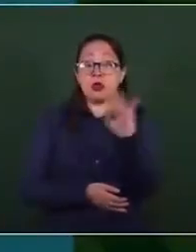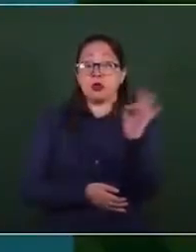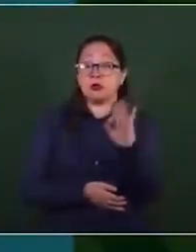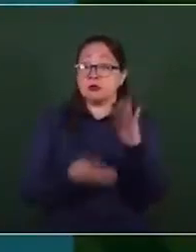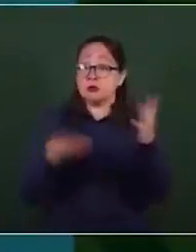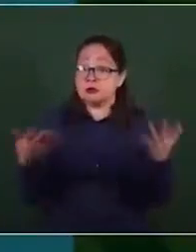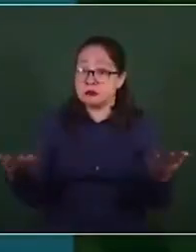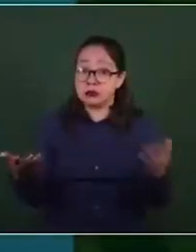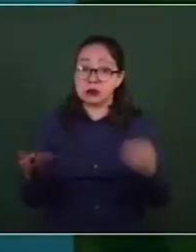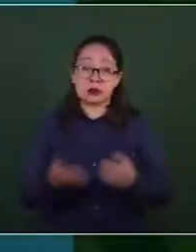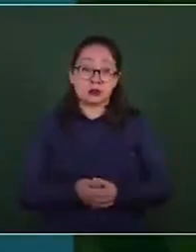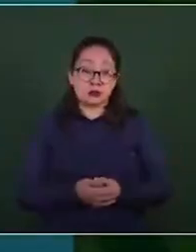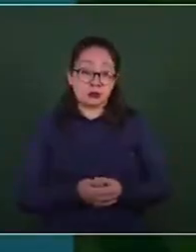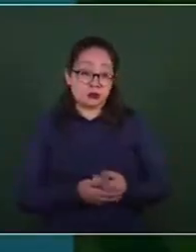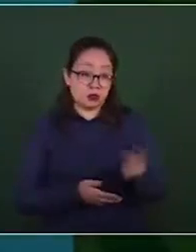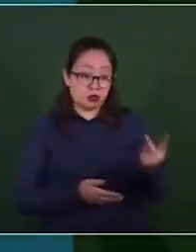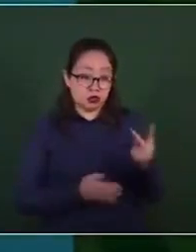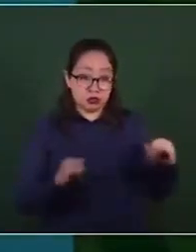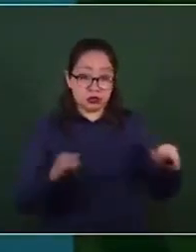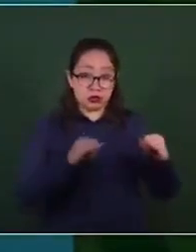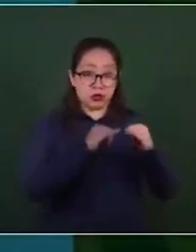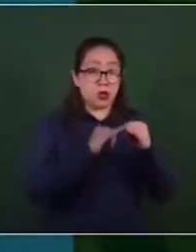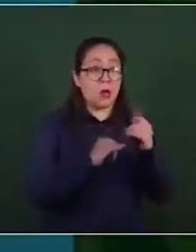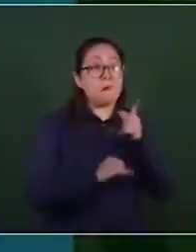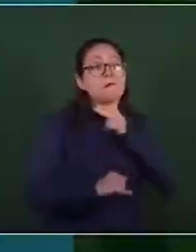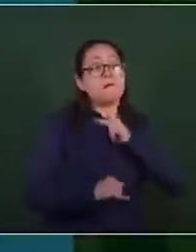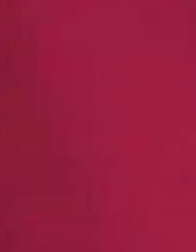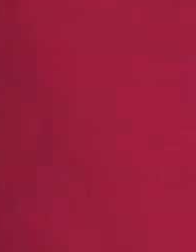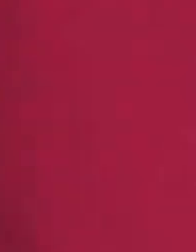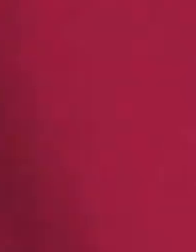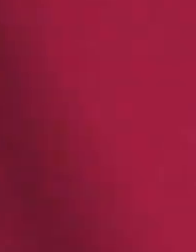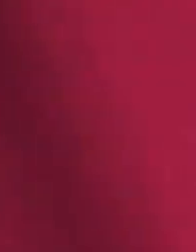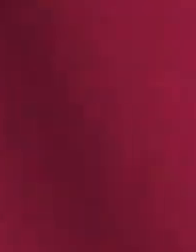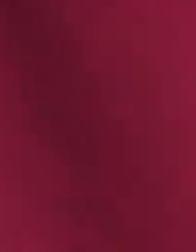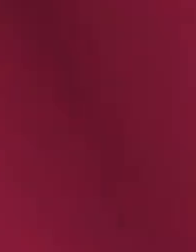ninguneando a Pemex y a la Comisión Federal.